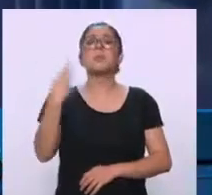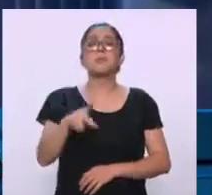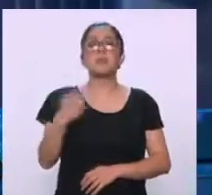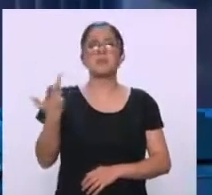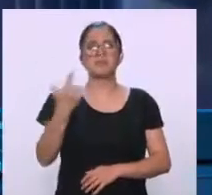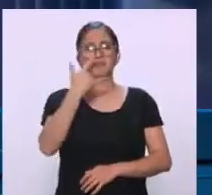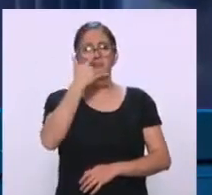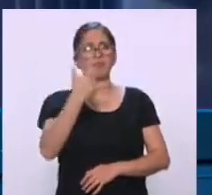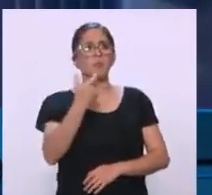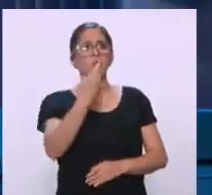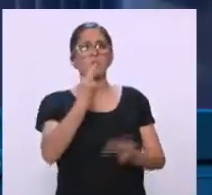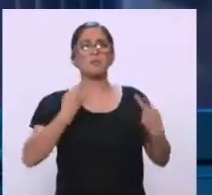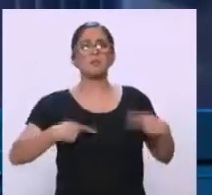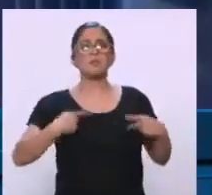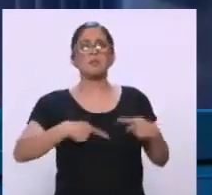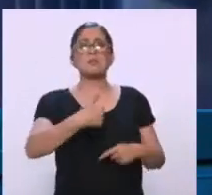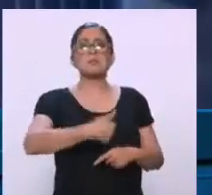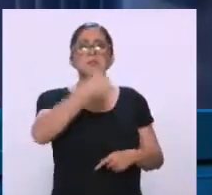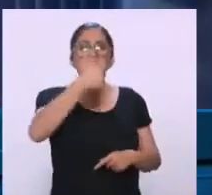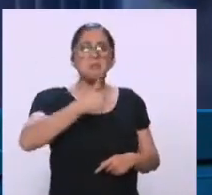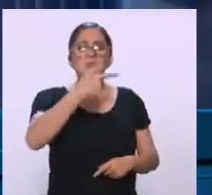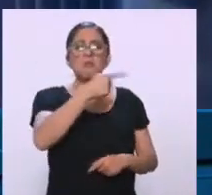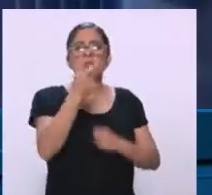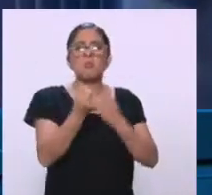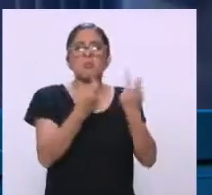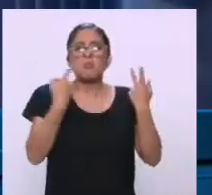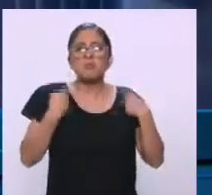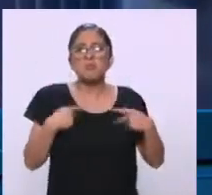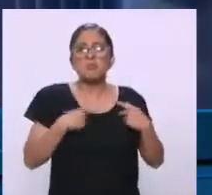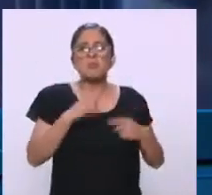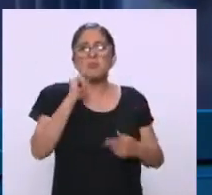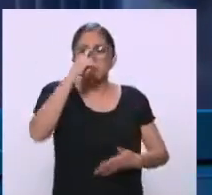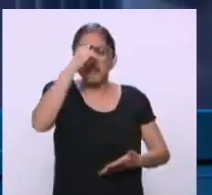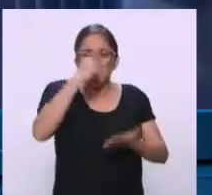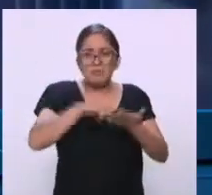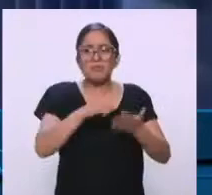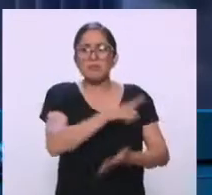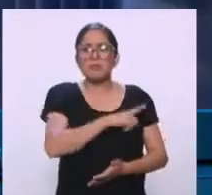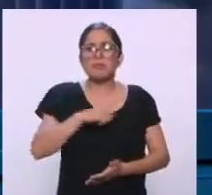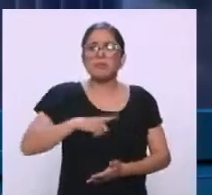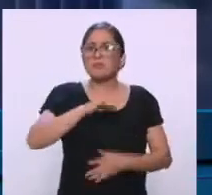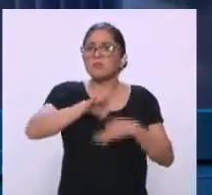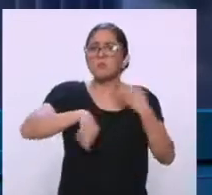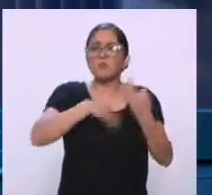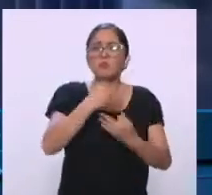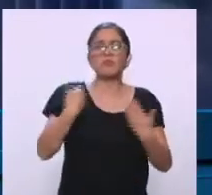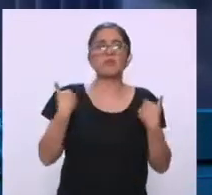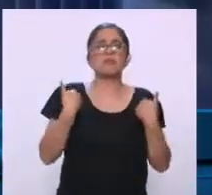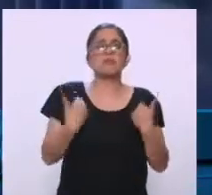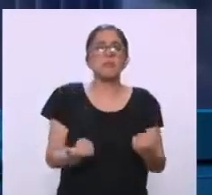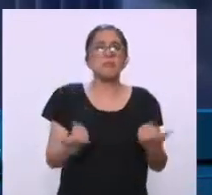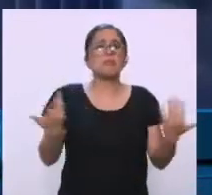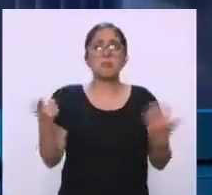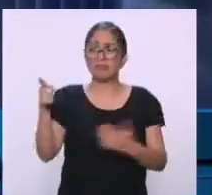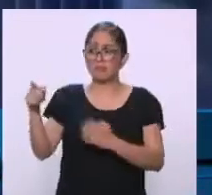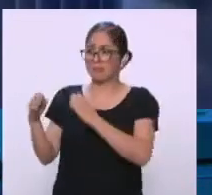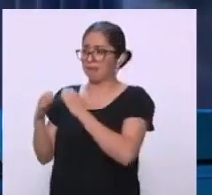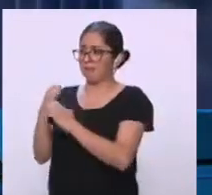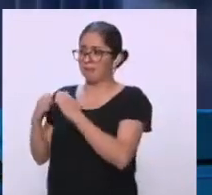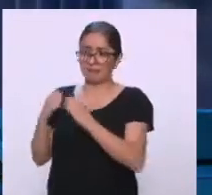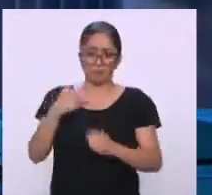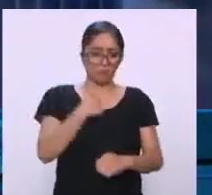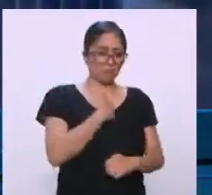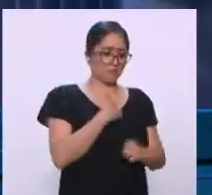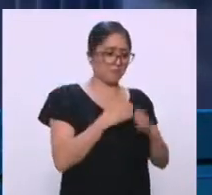seguidores y por ahí algún tipo de credibilidad, un poquito de juicio crítico, porque el enemigo de mi enemigo no es necesariamente